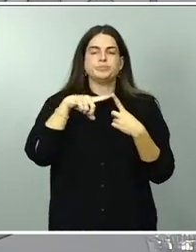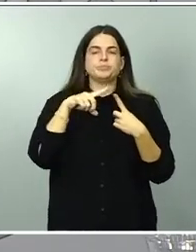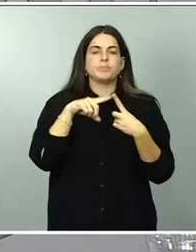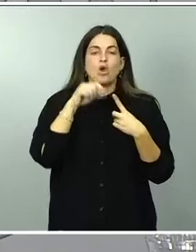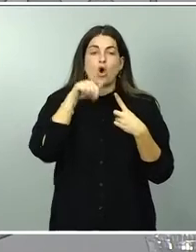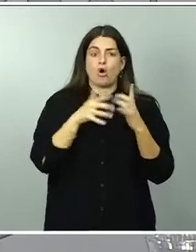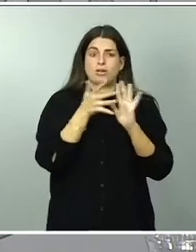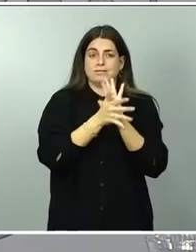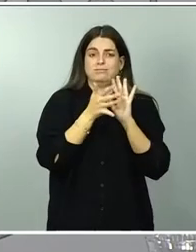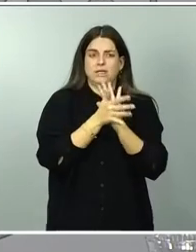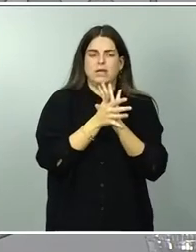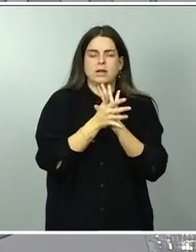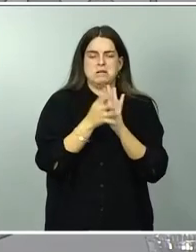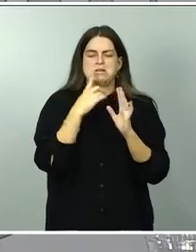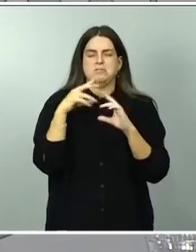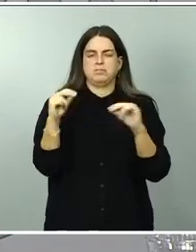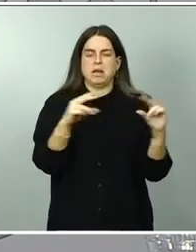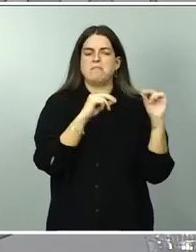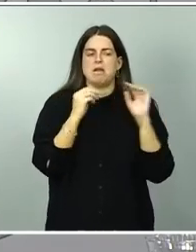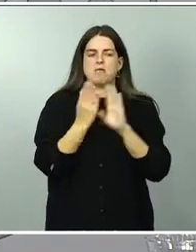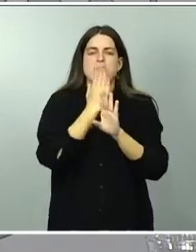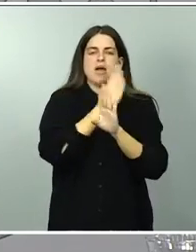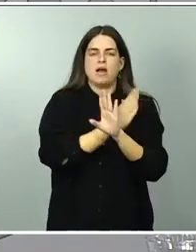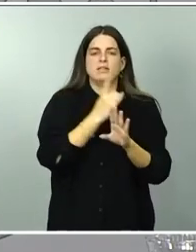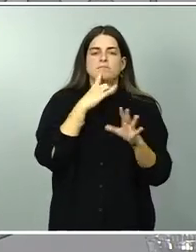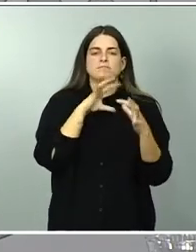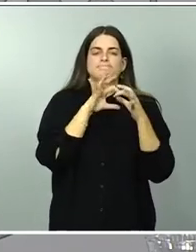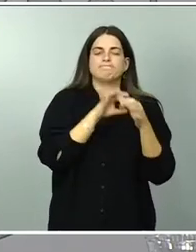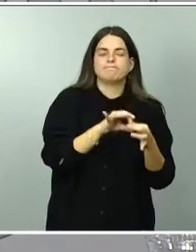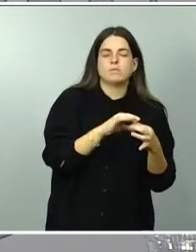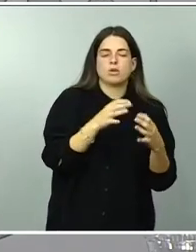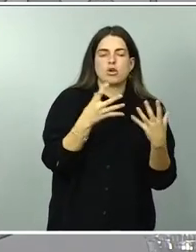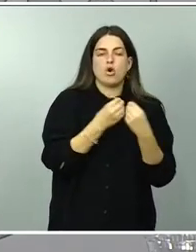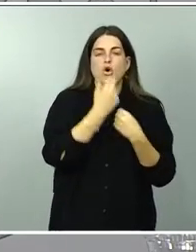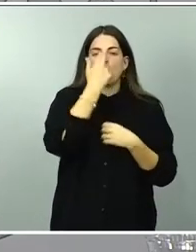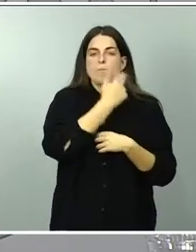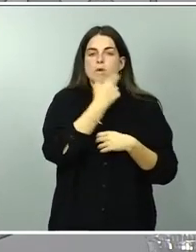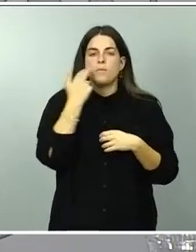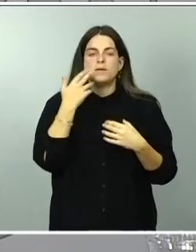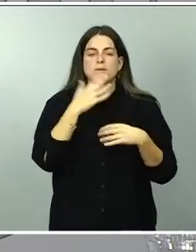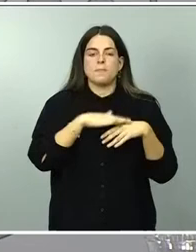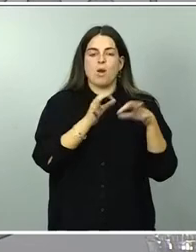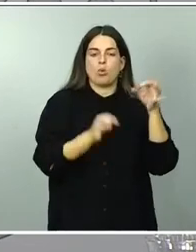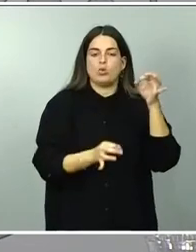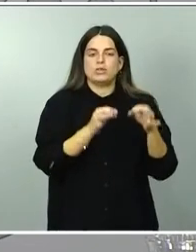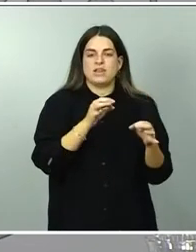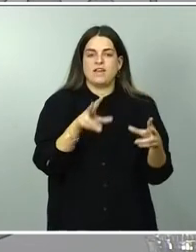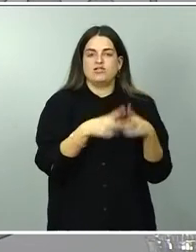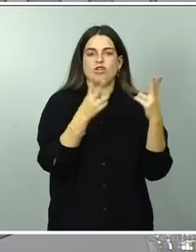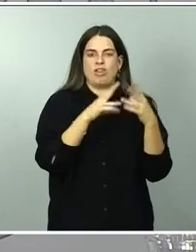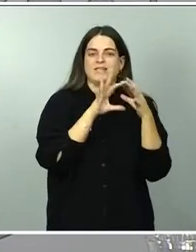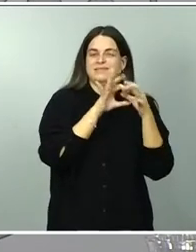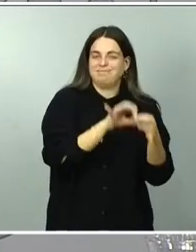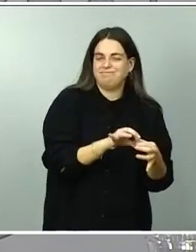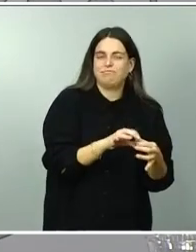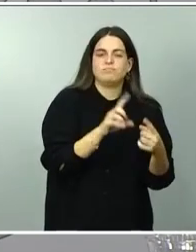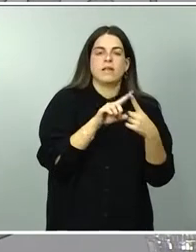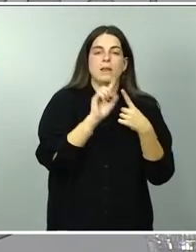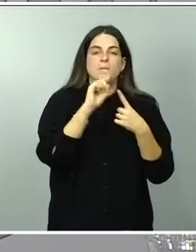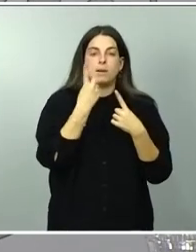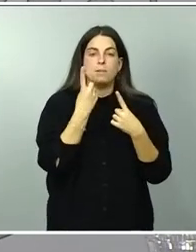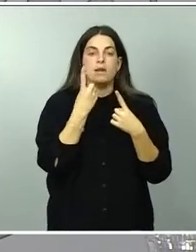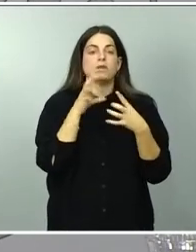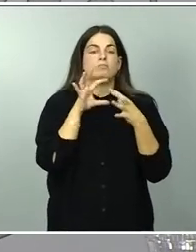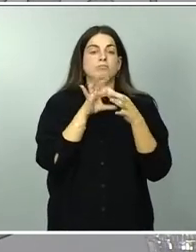hoy, que también son relevantes y que van en la dirección de estos compromisos de justicia social. El primero de ellos tiene que ver con